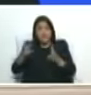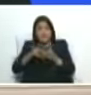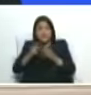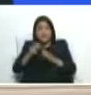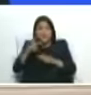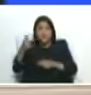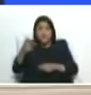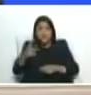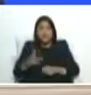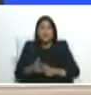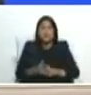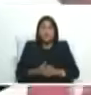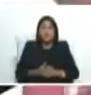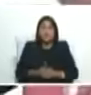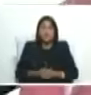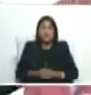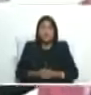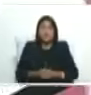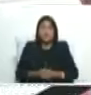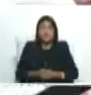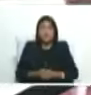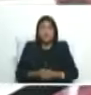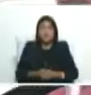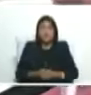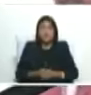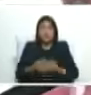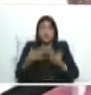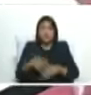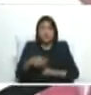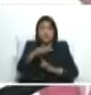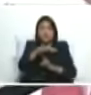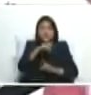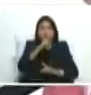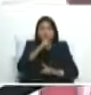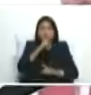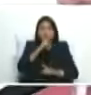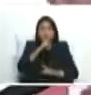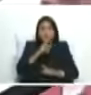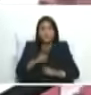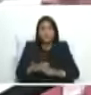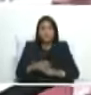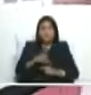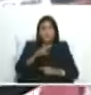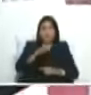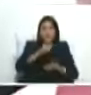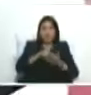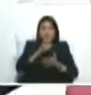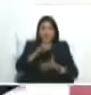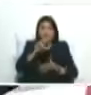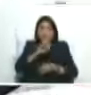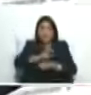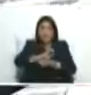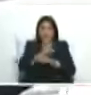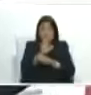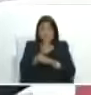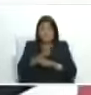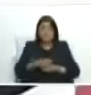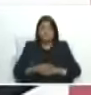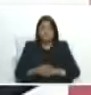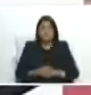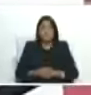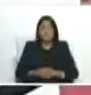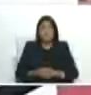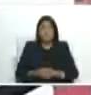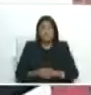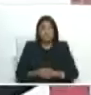19 cuántas pruebas 20 la pandemia 21 22 23